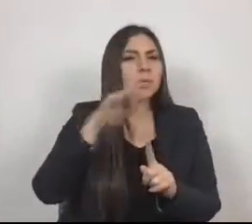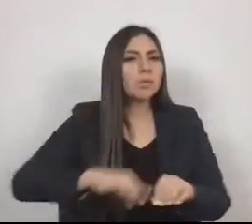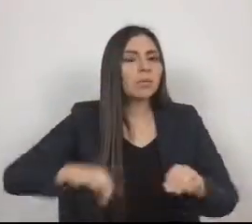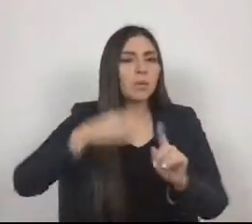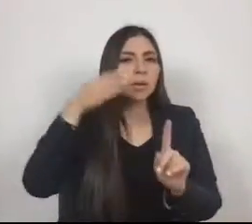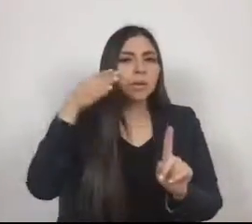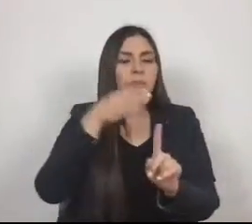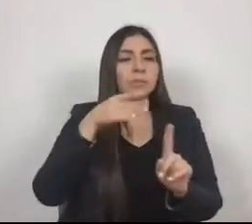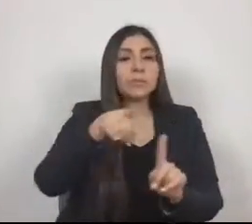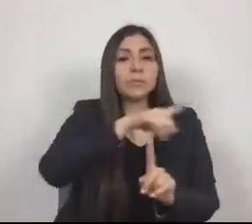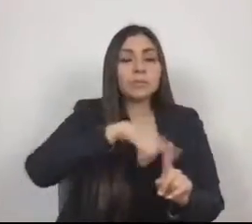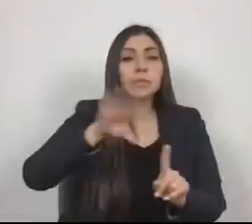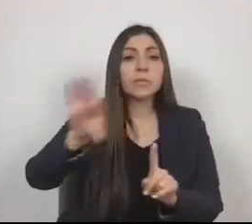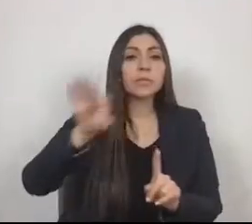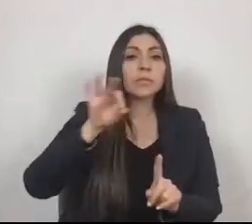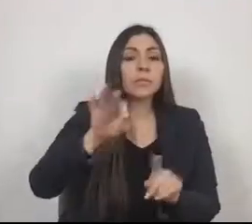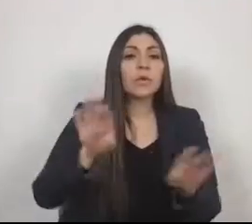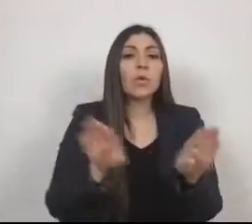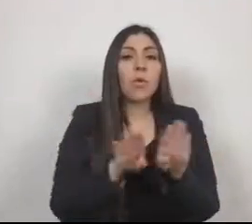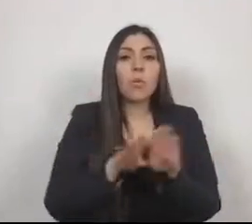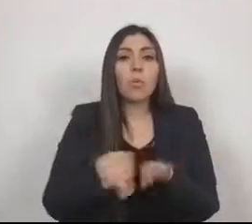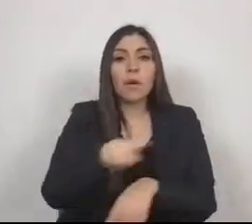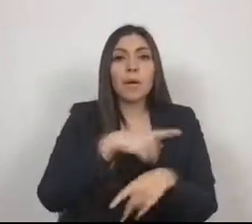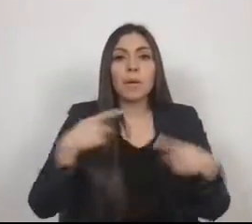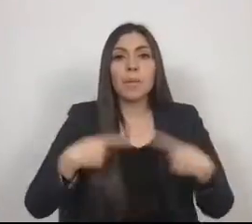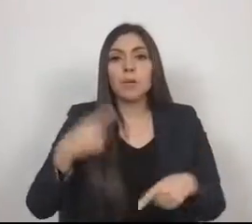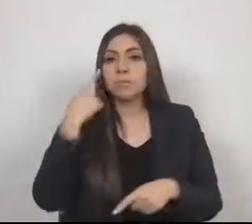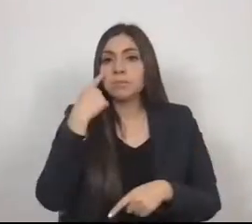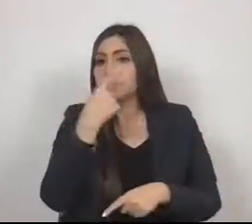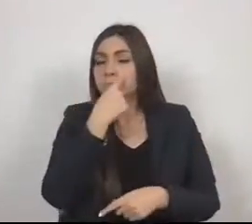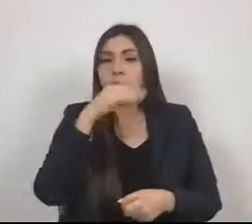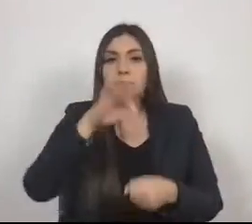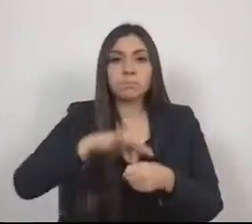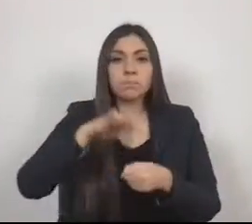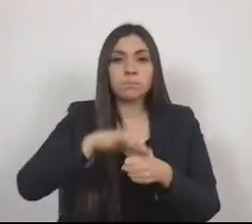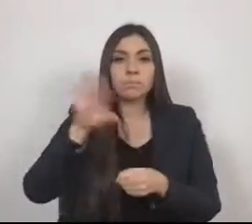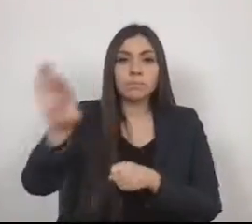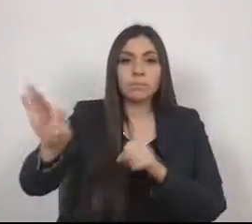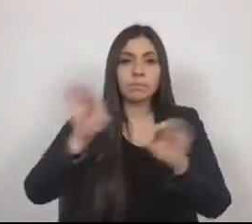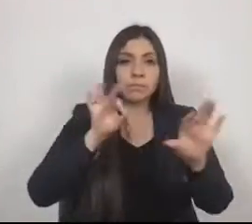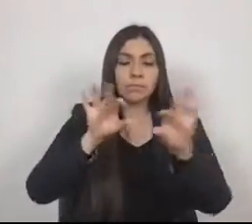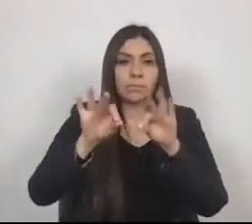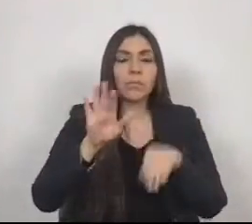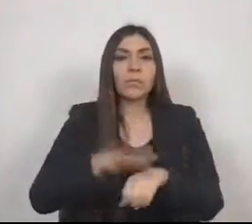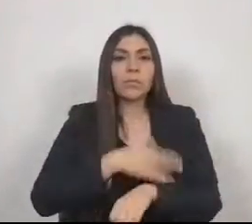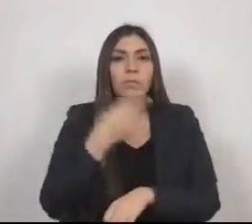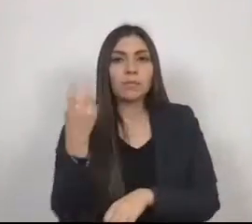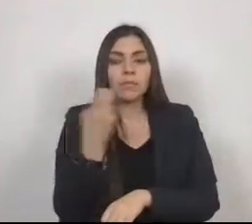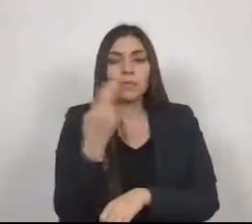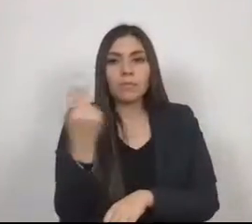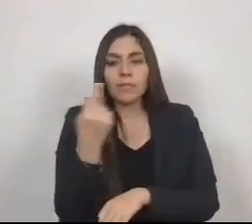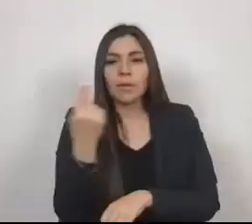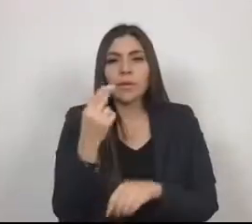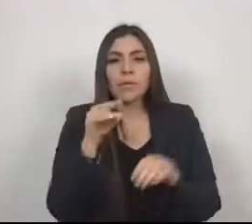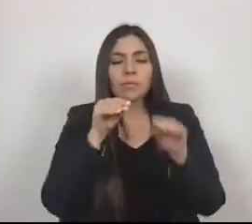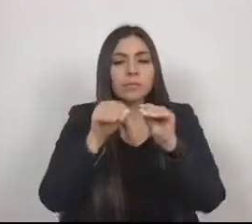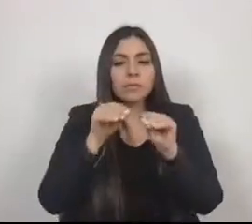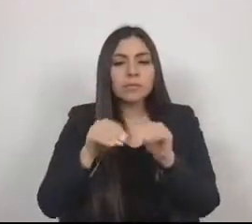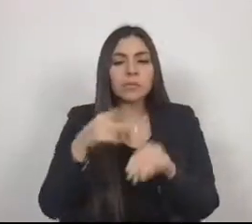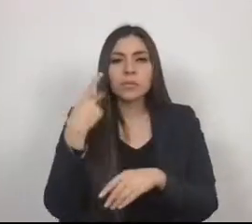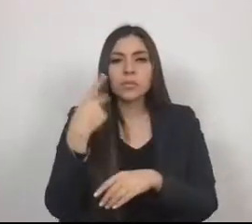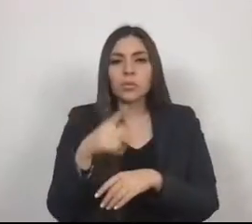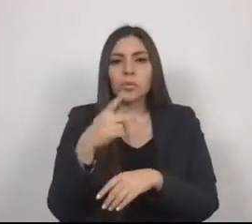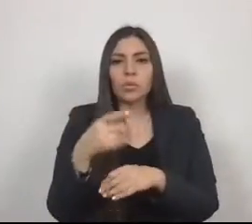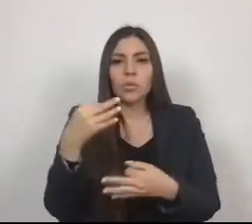democráticamente por la ciudadanía. Por lo tanto, resulta necesario normar la naturaleza jurídica de las